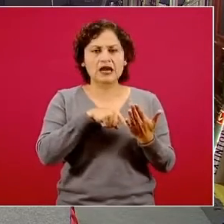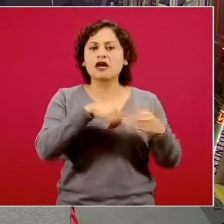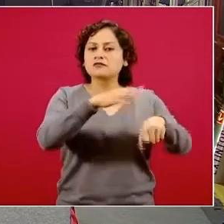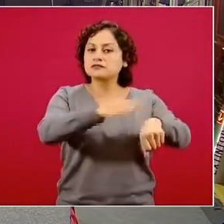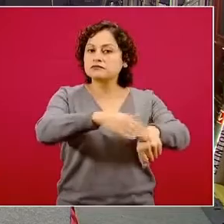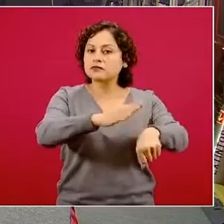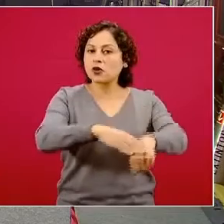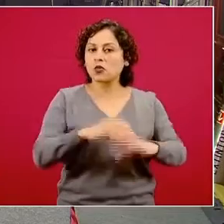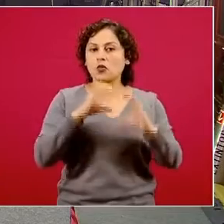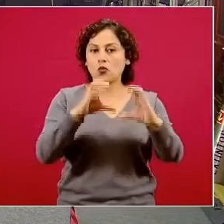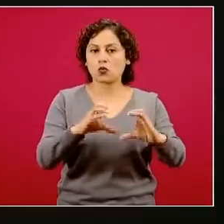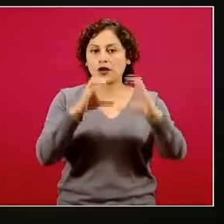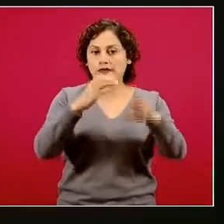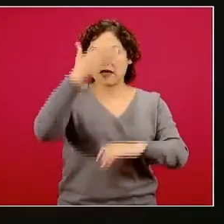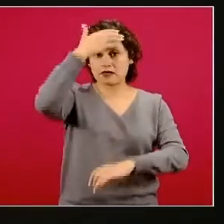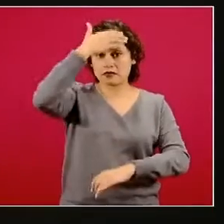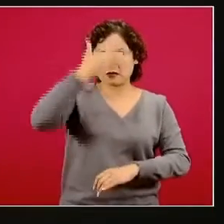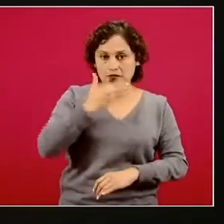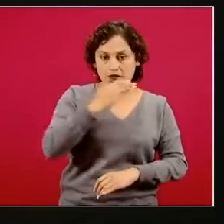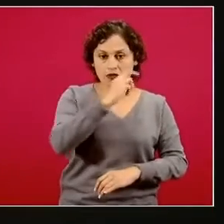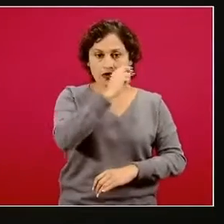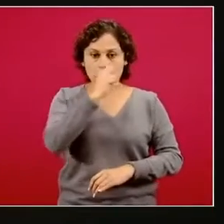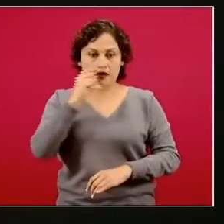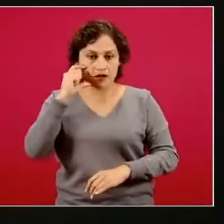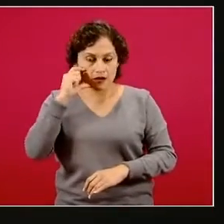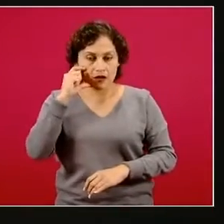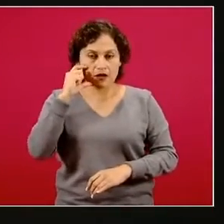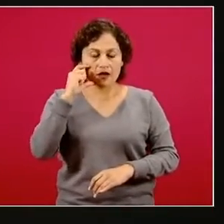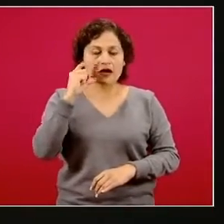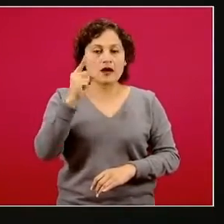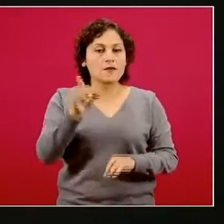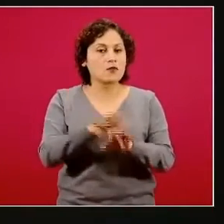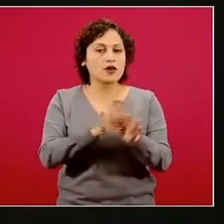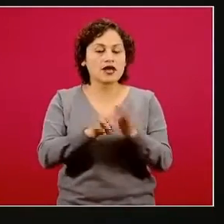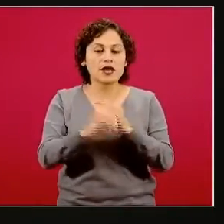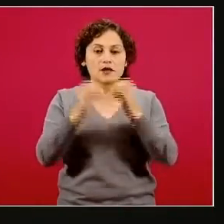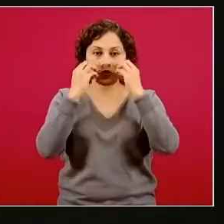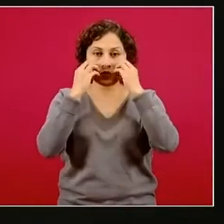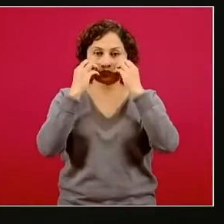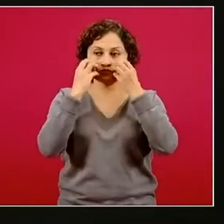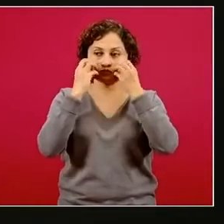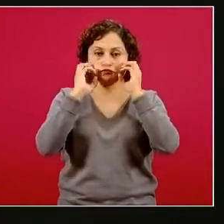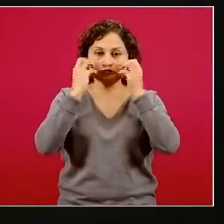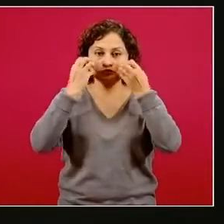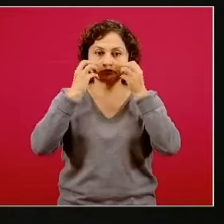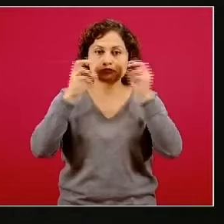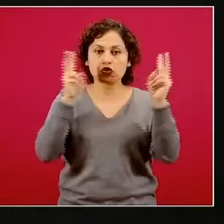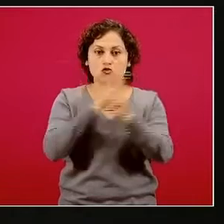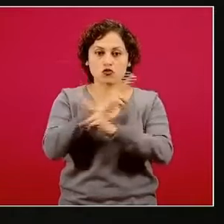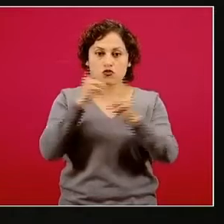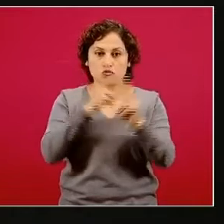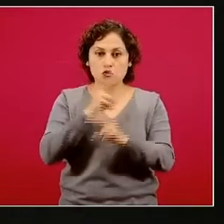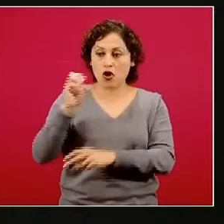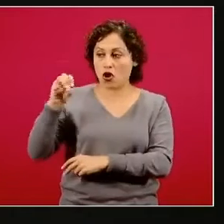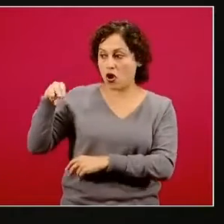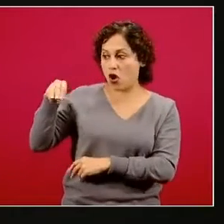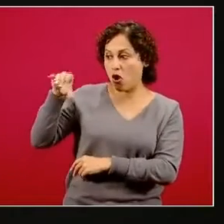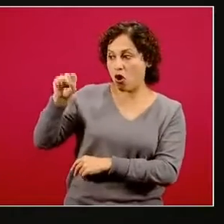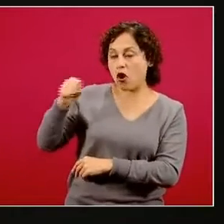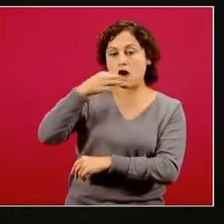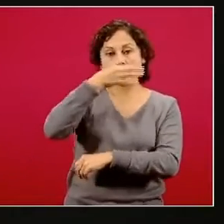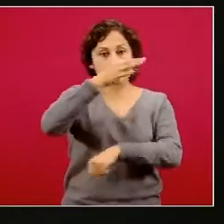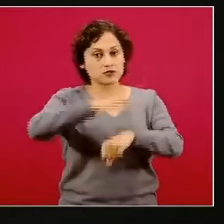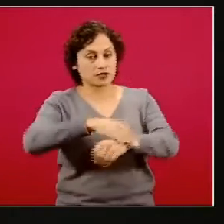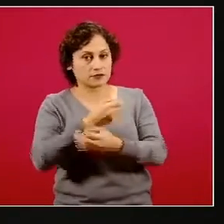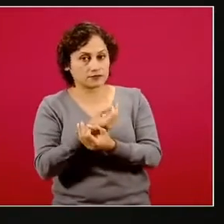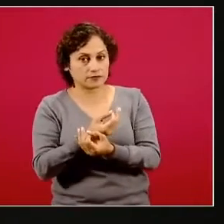mascarillas, los cubrebocas, que tienen una válvula de aire en un lado. La OMS emitió un comunicado